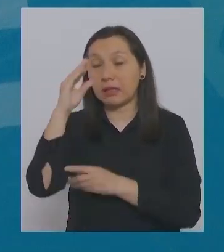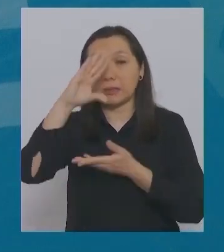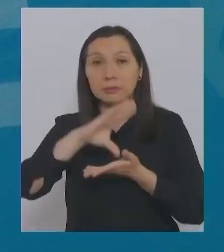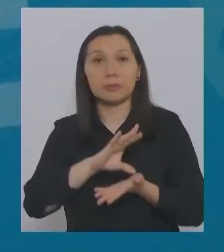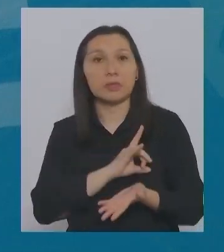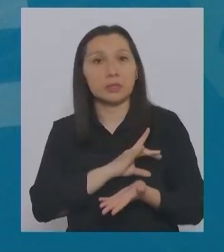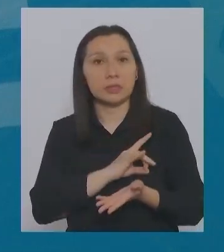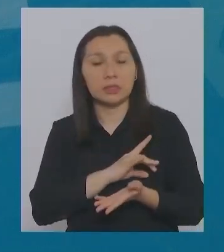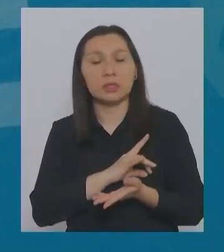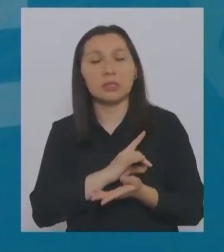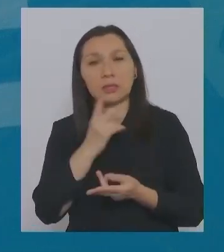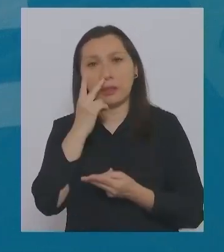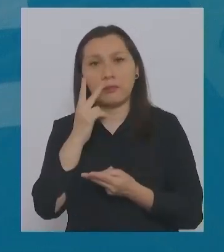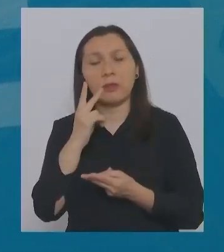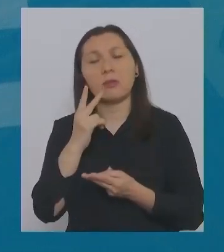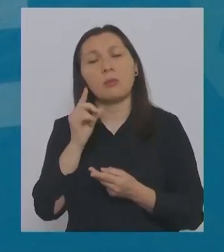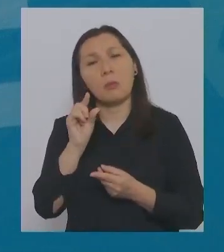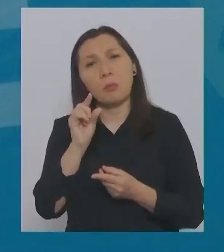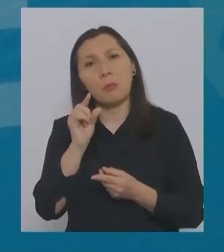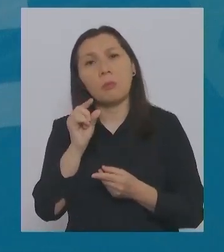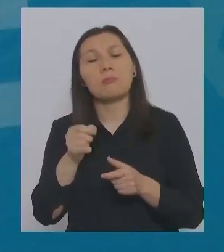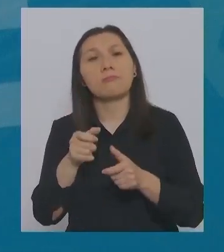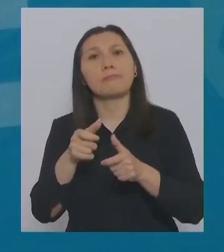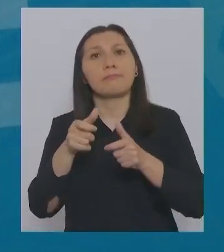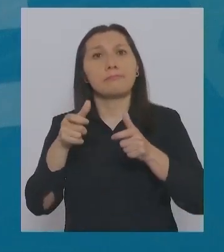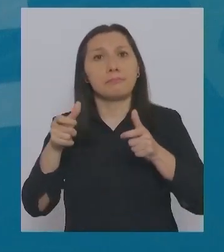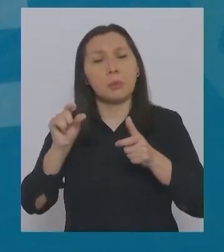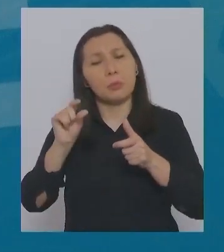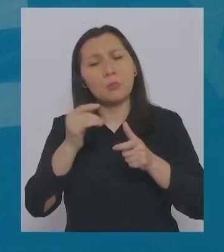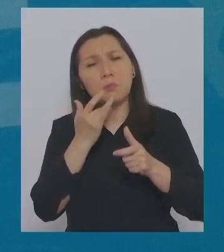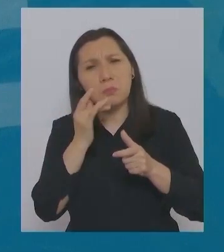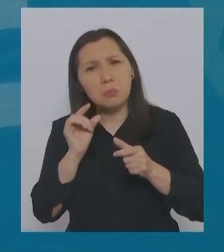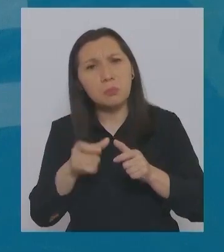ha experimentado un leve aumento de los casos